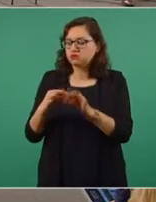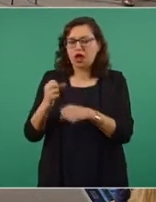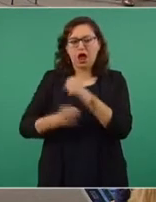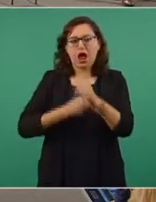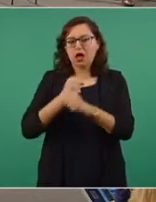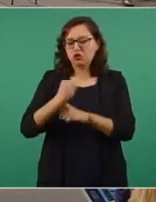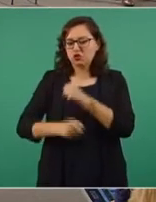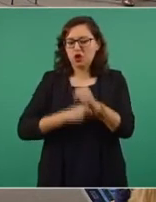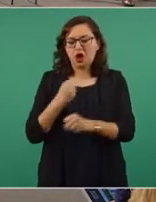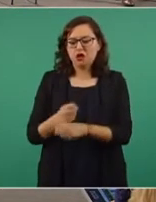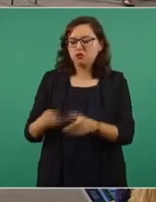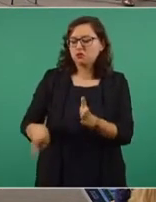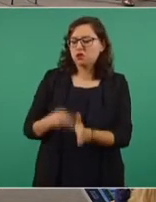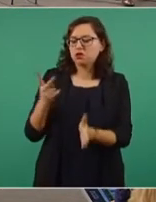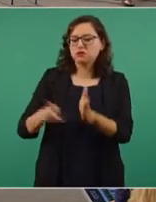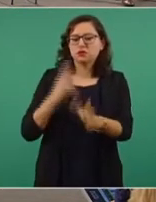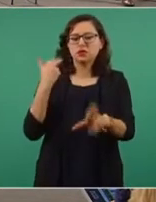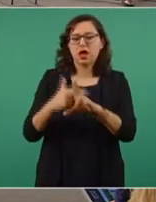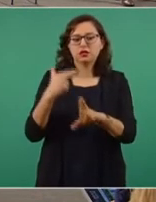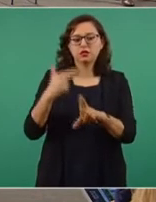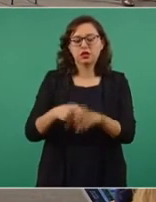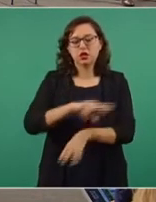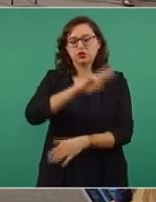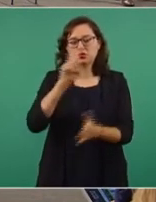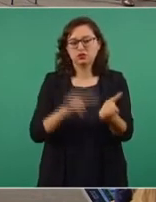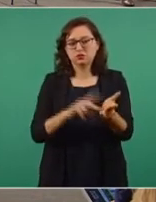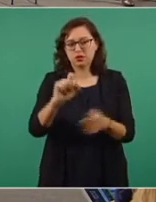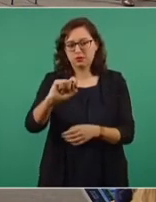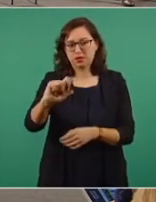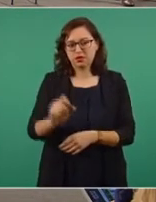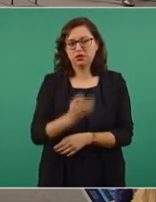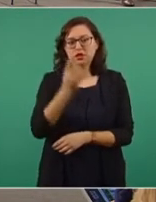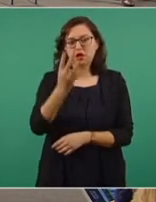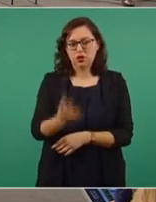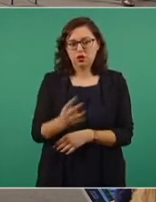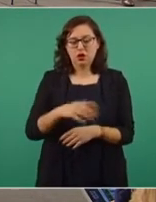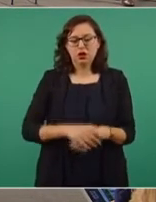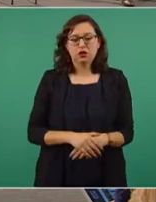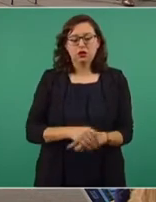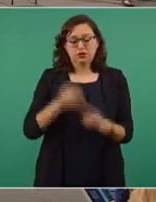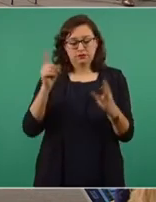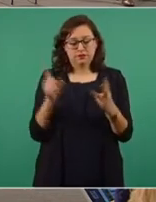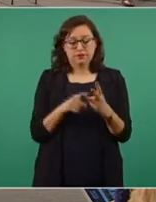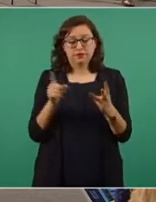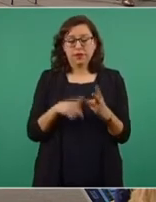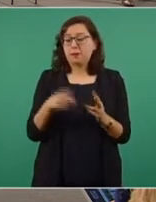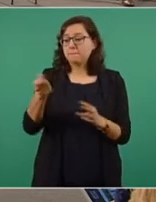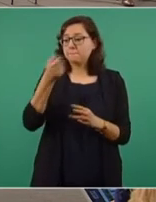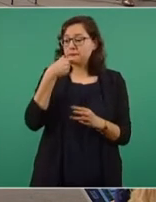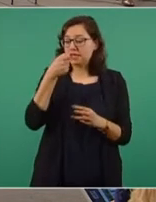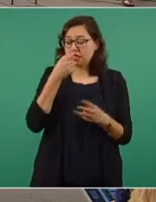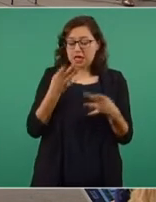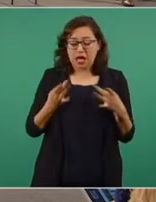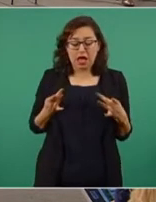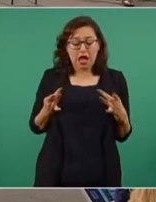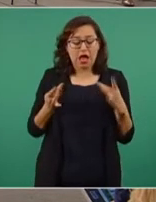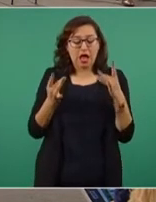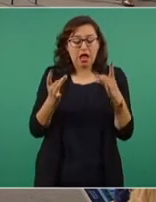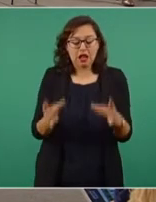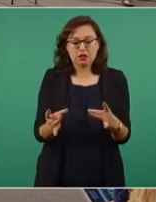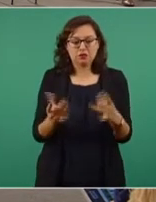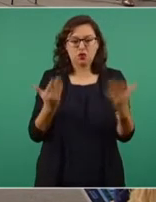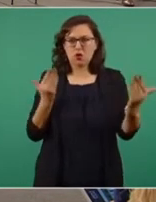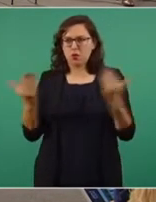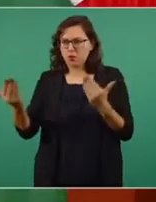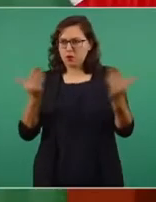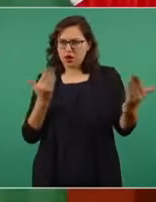el 2024. Tercero, calidad de los medicamentos. Comprar el mejor medicamento disponible